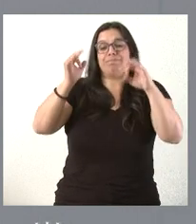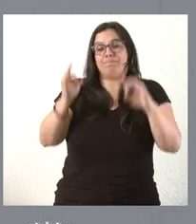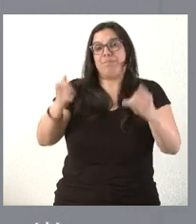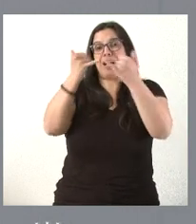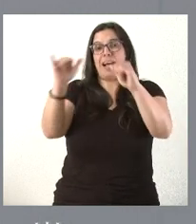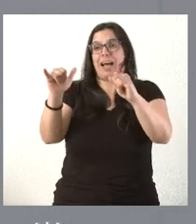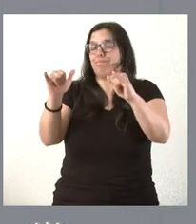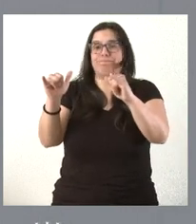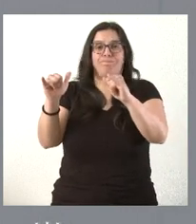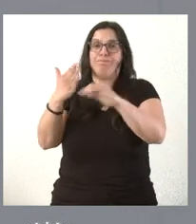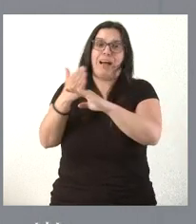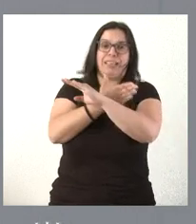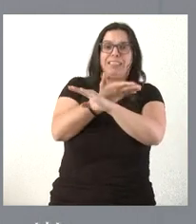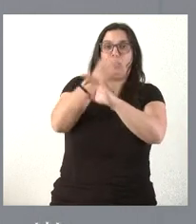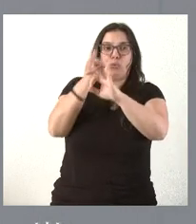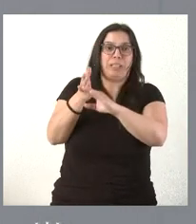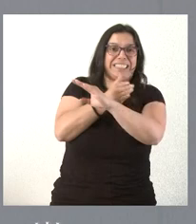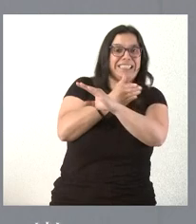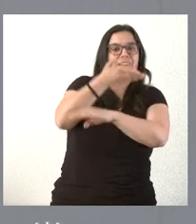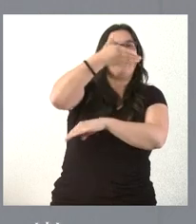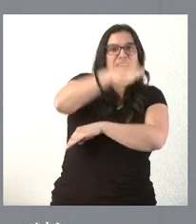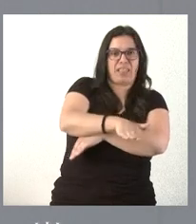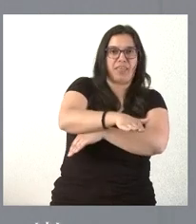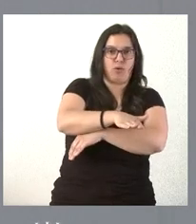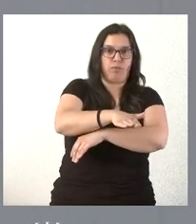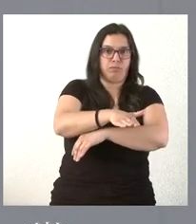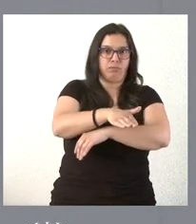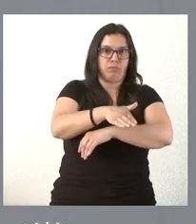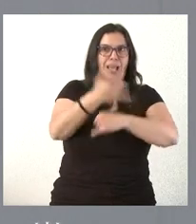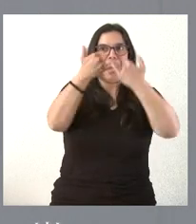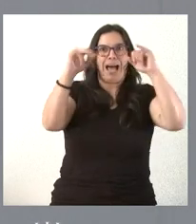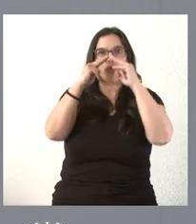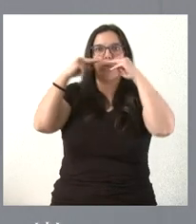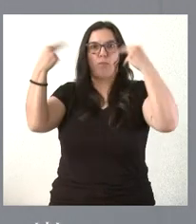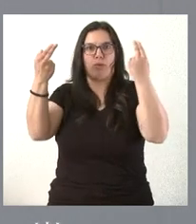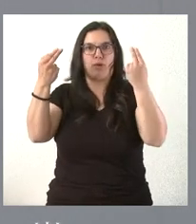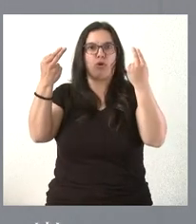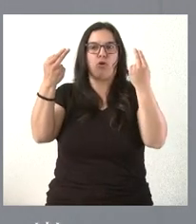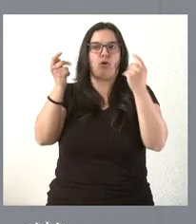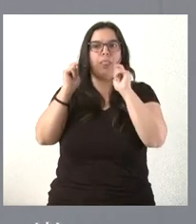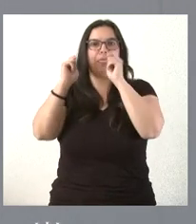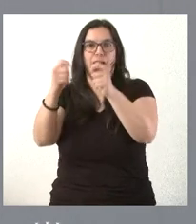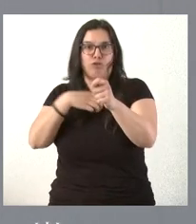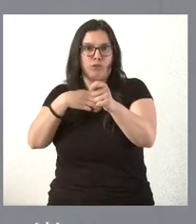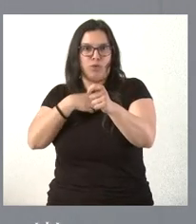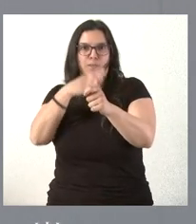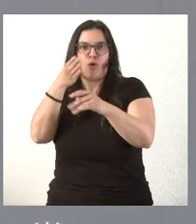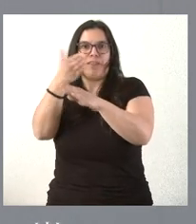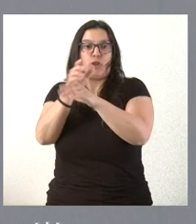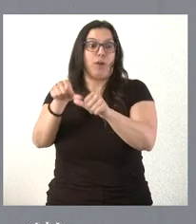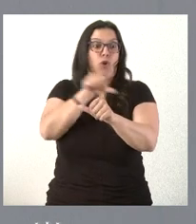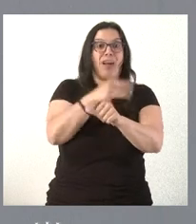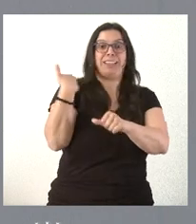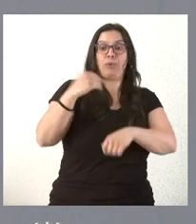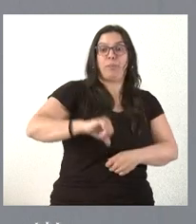del reconocimiento del acto público de la medalla, pues ha fallecido, pero el premio